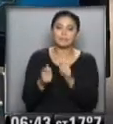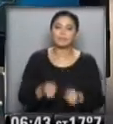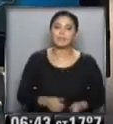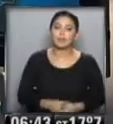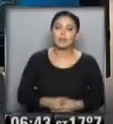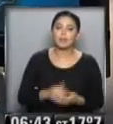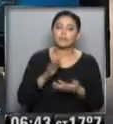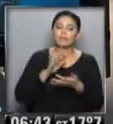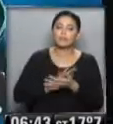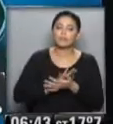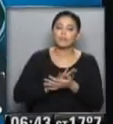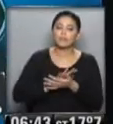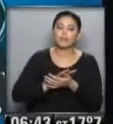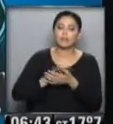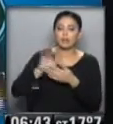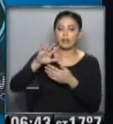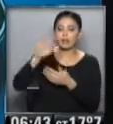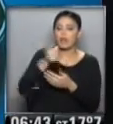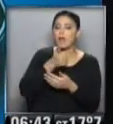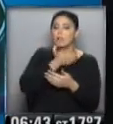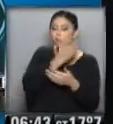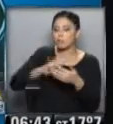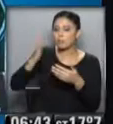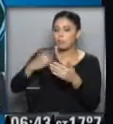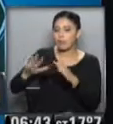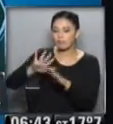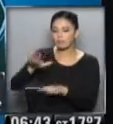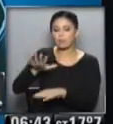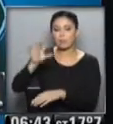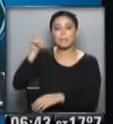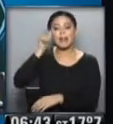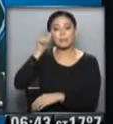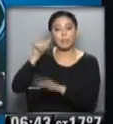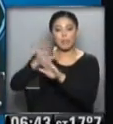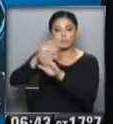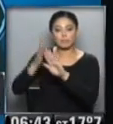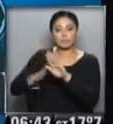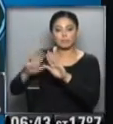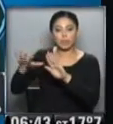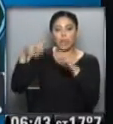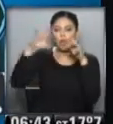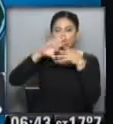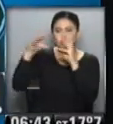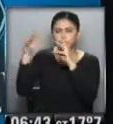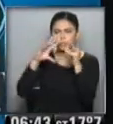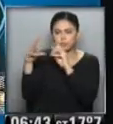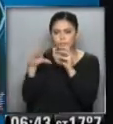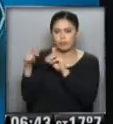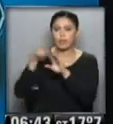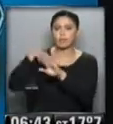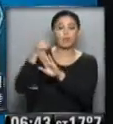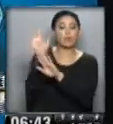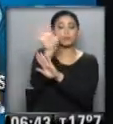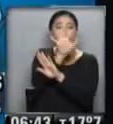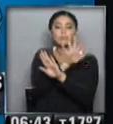...en cuanto a la costa atlántica, aquí en la zona de Mar de Plata... ...lo que va a haber es mucha nubosidad... ...pero fíjense en el resto, a